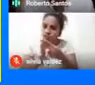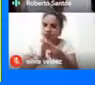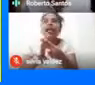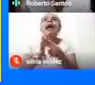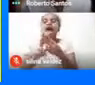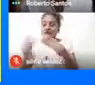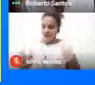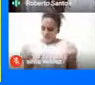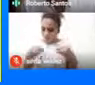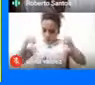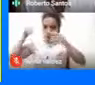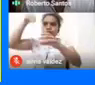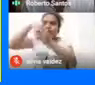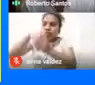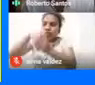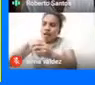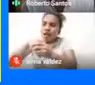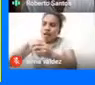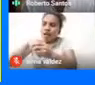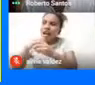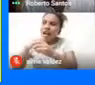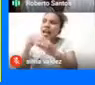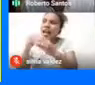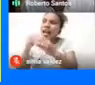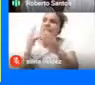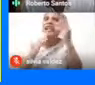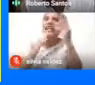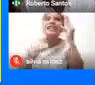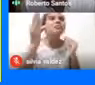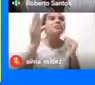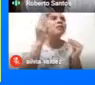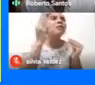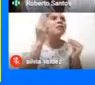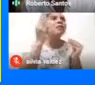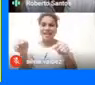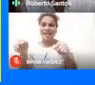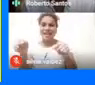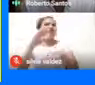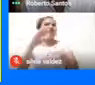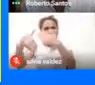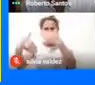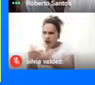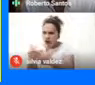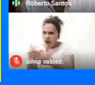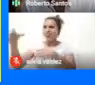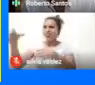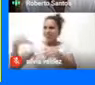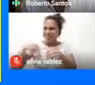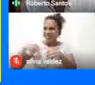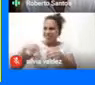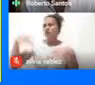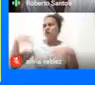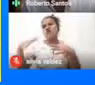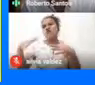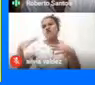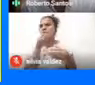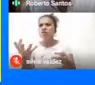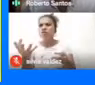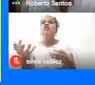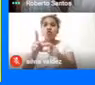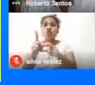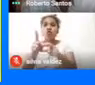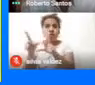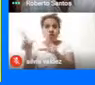Vivenciando Realmente Todo lo que tienen Estos maravillosos Lugares Que tenemos En este